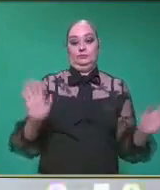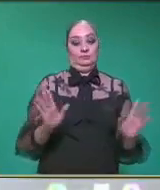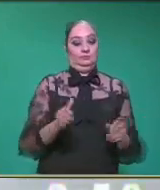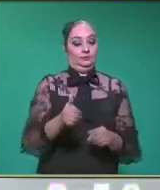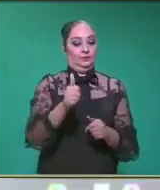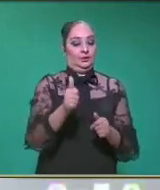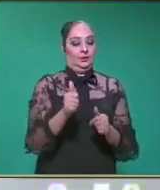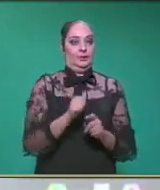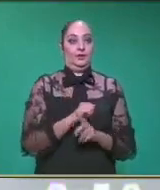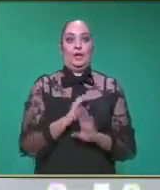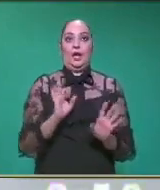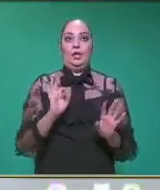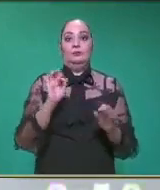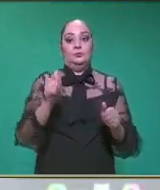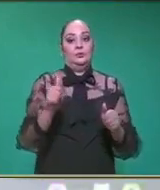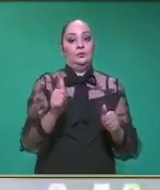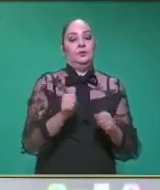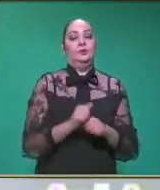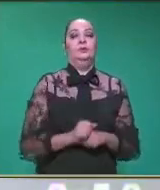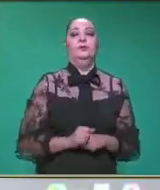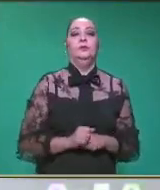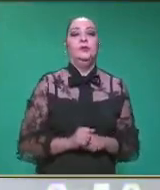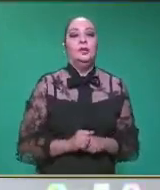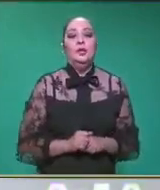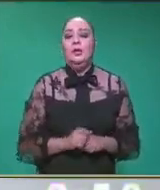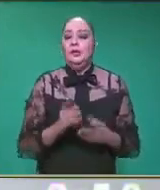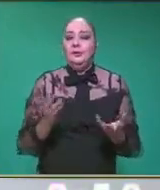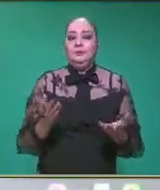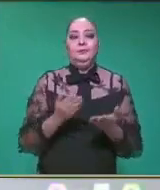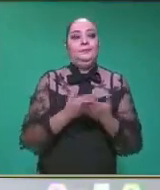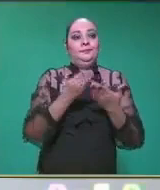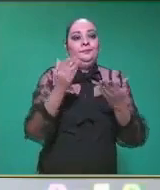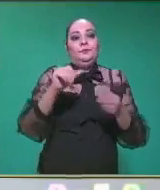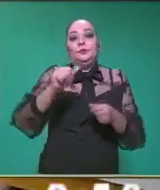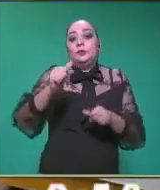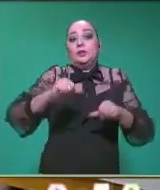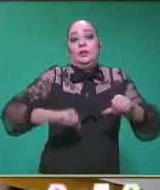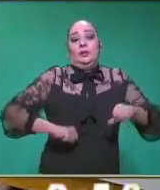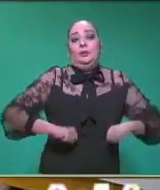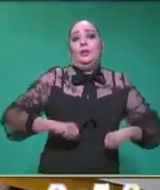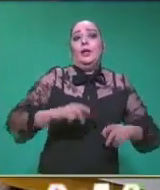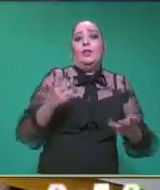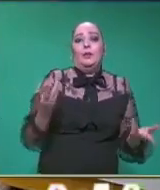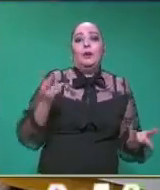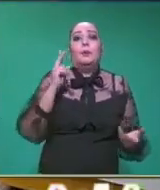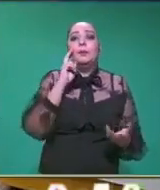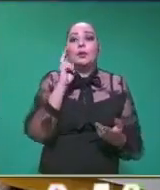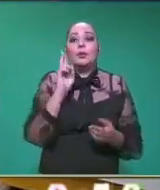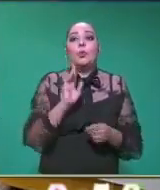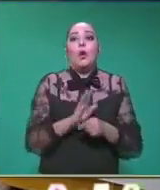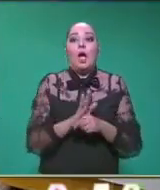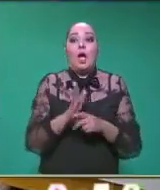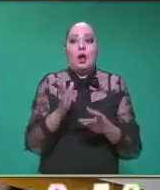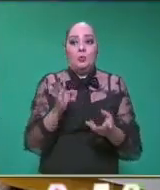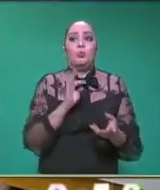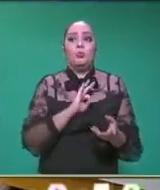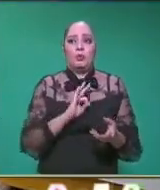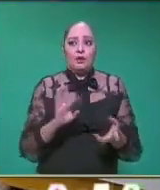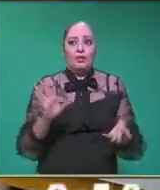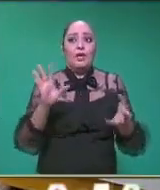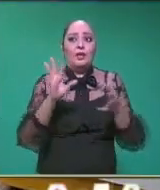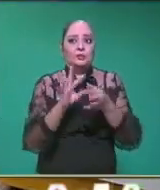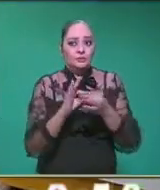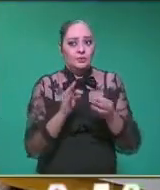Está excelente, perfecto, profe. Muy bien. Muy bien, ¿le parece si pasamos a la actividad número dos, profe? Ajá, sí, adelante, me la podré explicar, por favor.